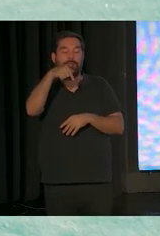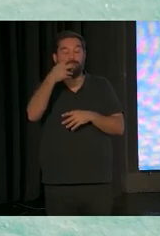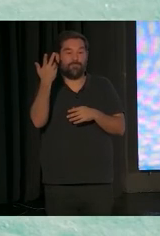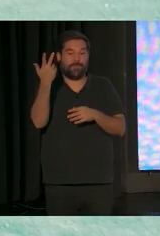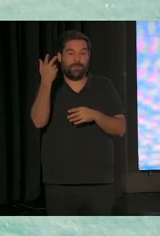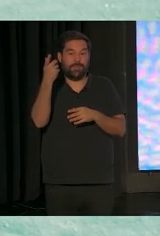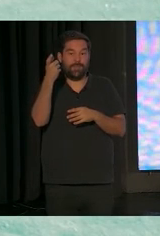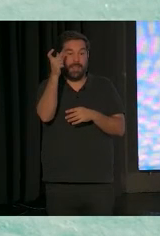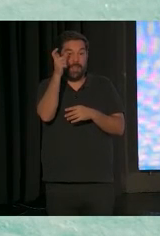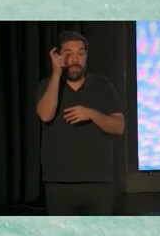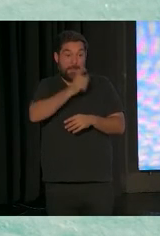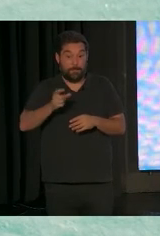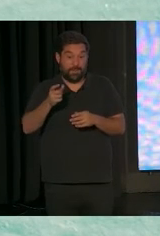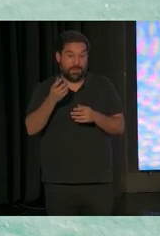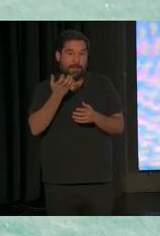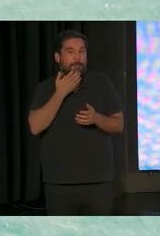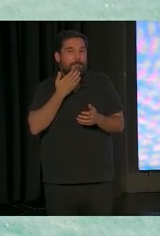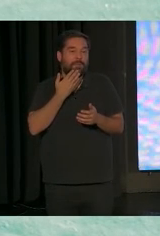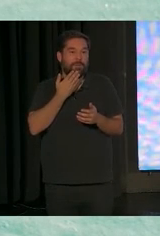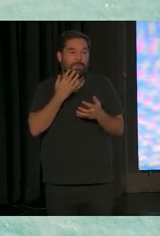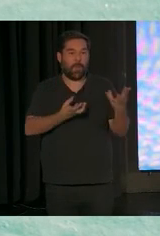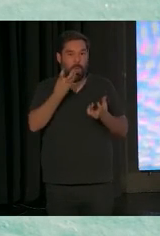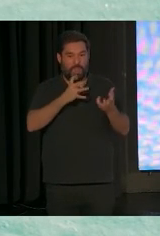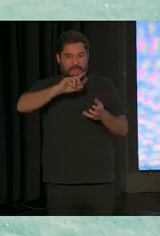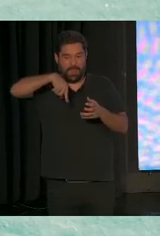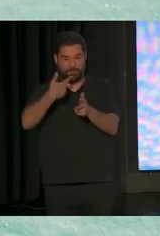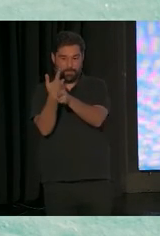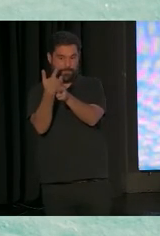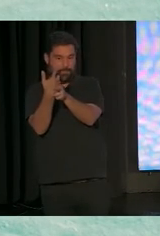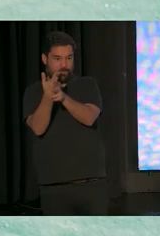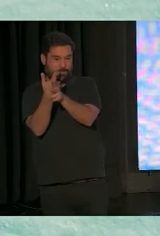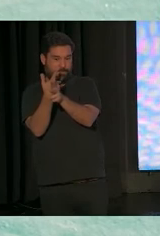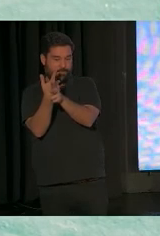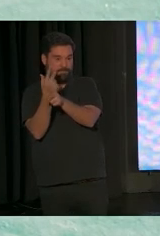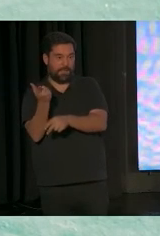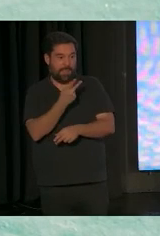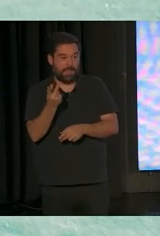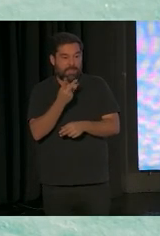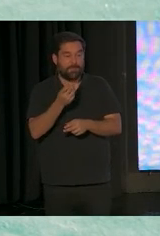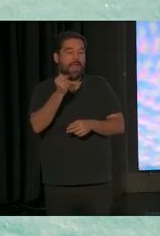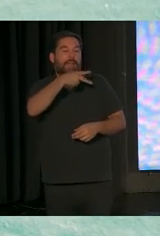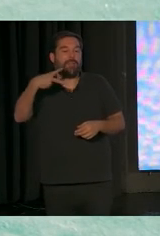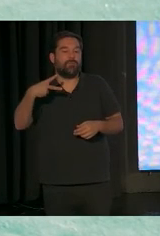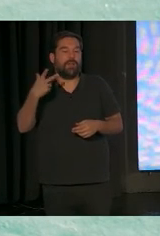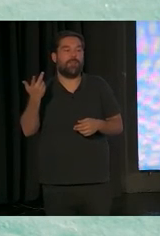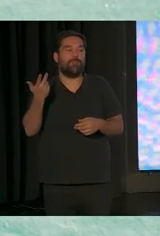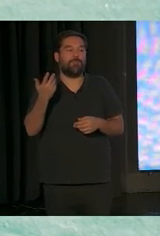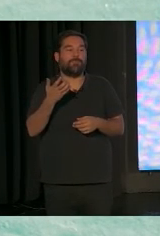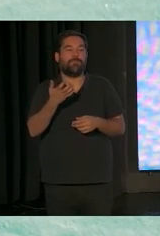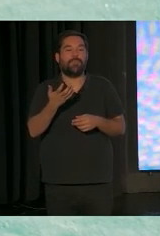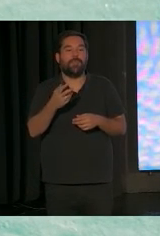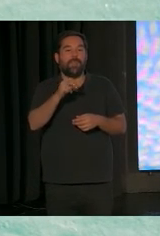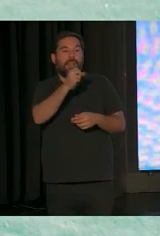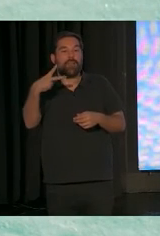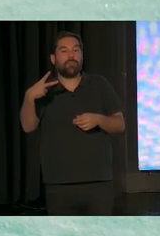¿no? Mientras cocina yo lo leo, pero luego me reúno a hablar con la gente. Y los resultados, yo miro ahí para que Pau no me diga que no,